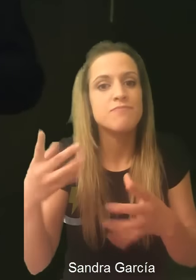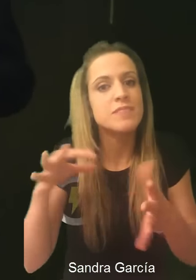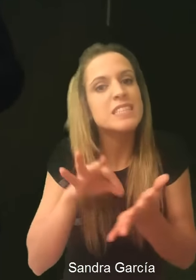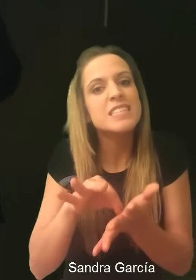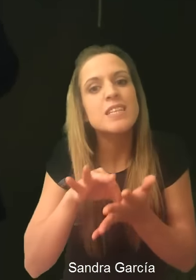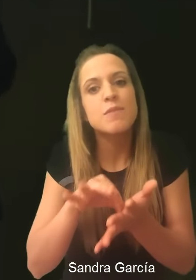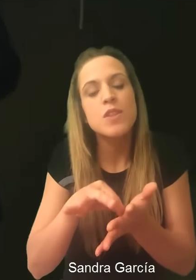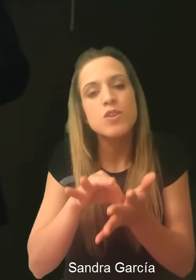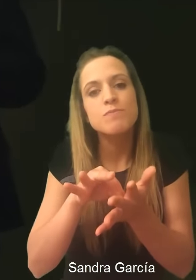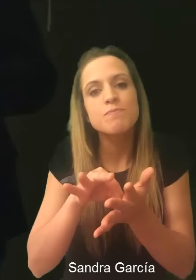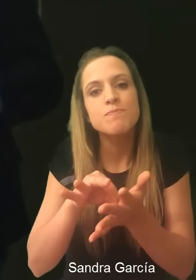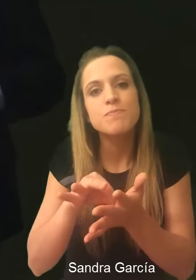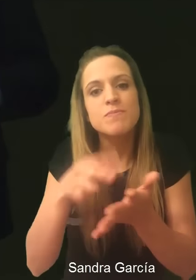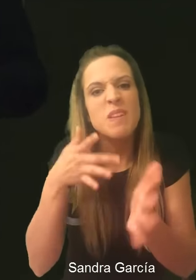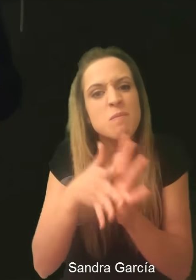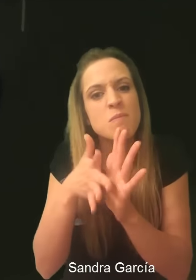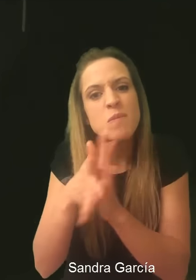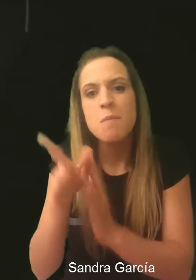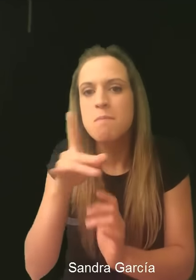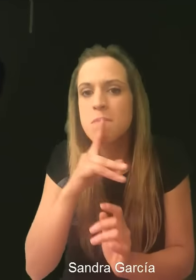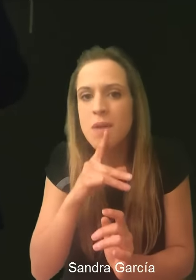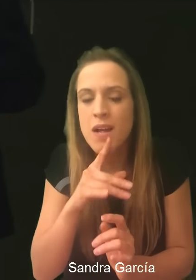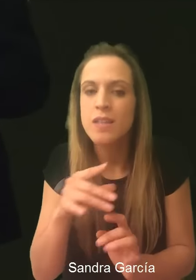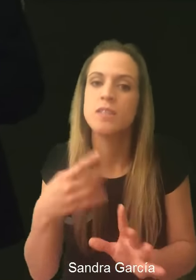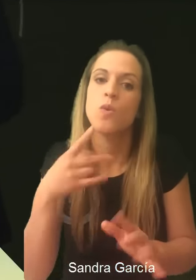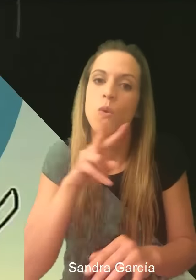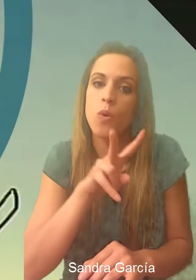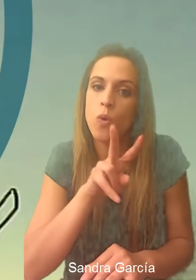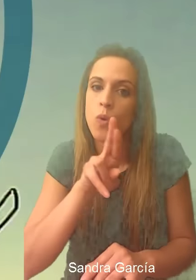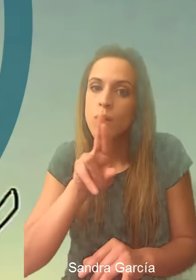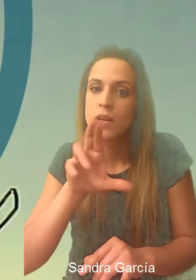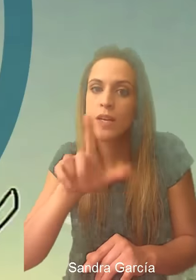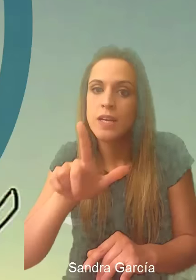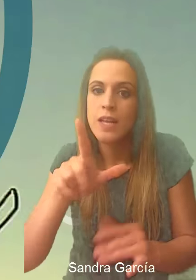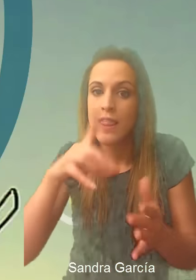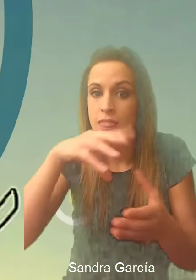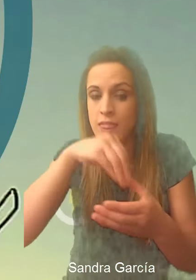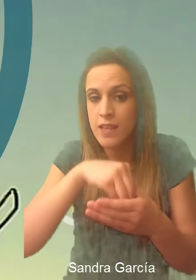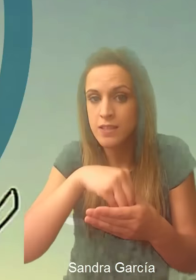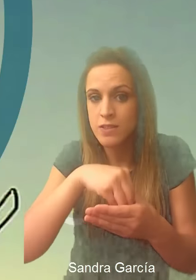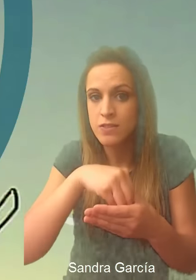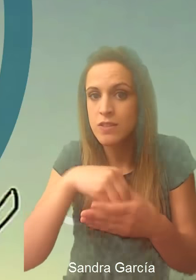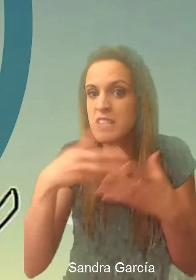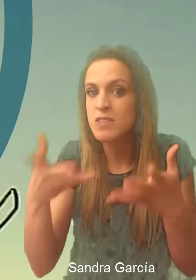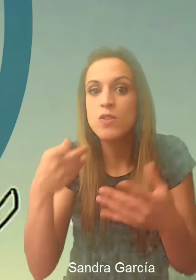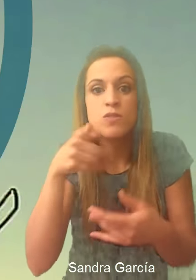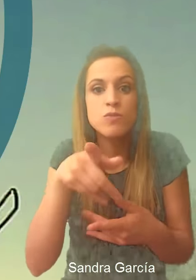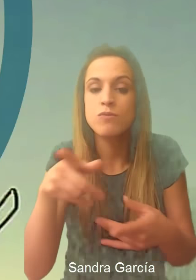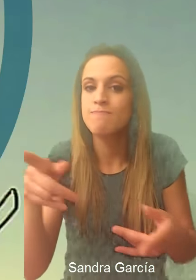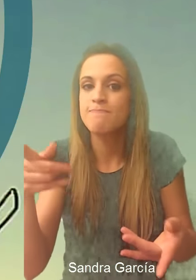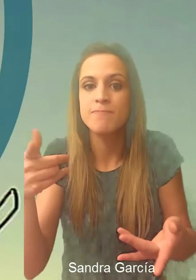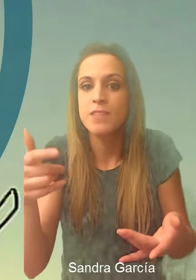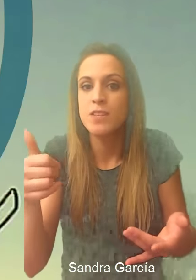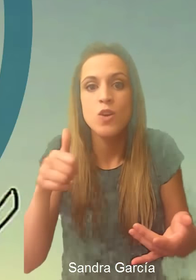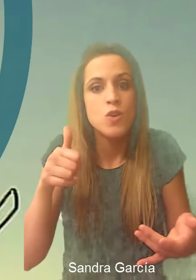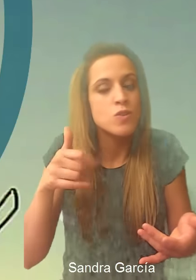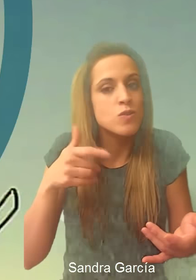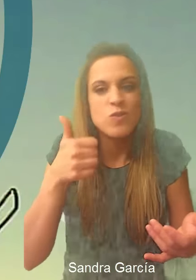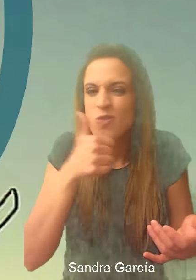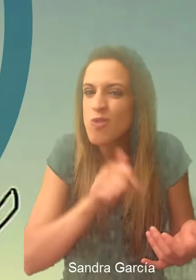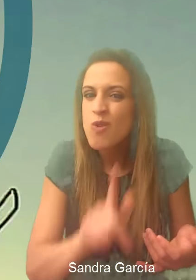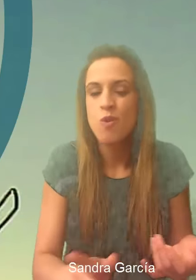URL, ¿sí? La nuestra en este caso domoelectra.com, pues al final eres un sin techo digital,